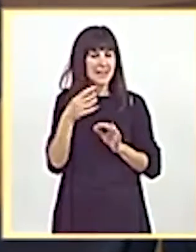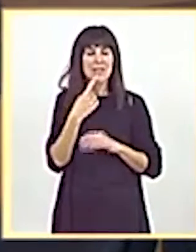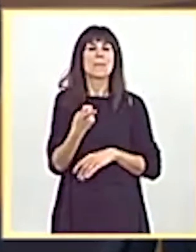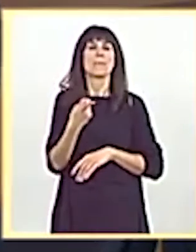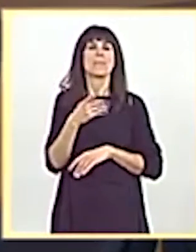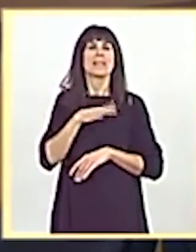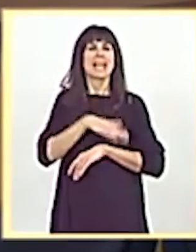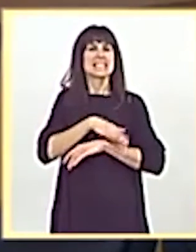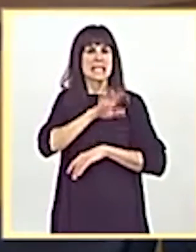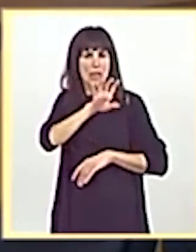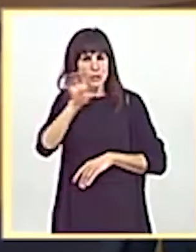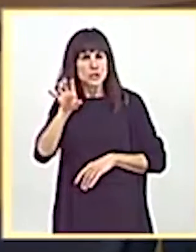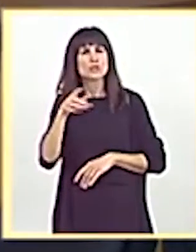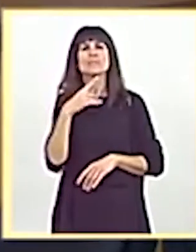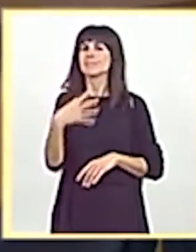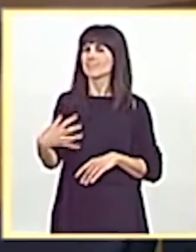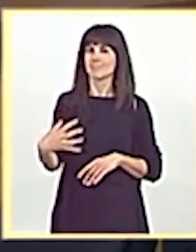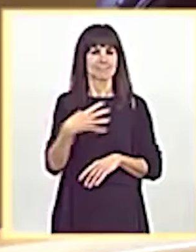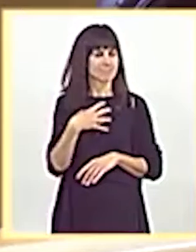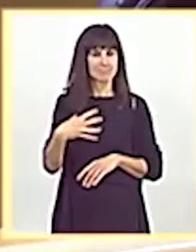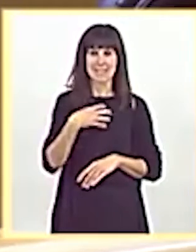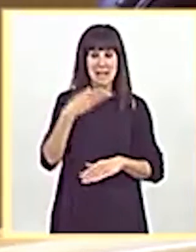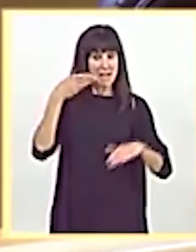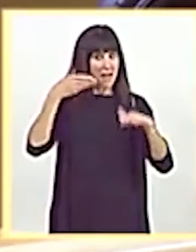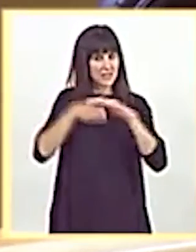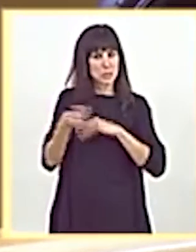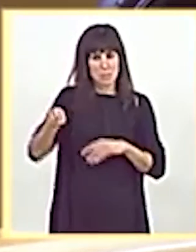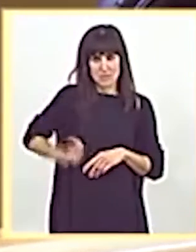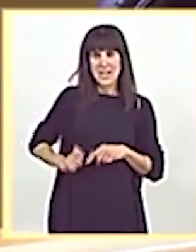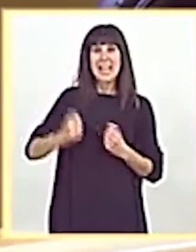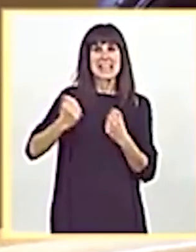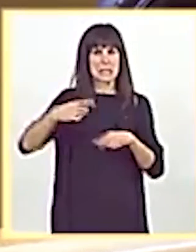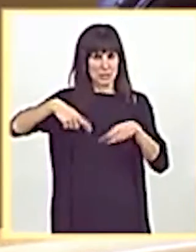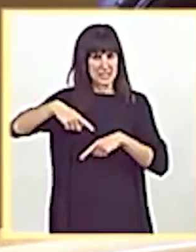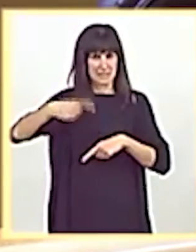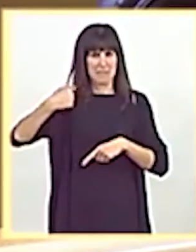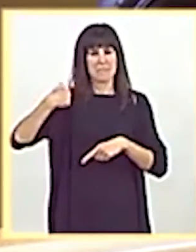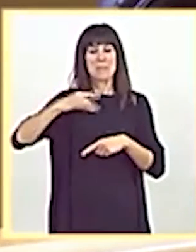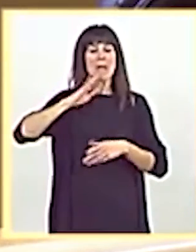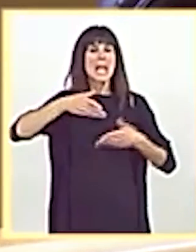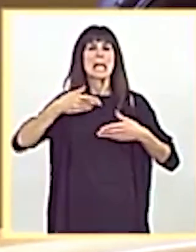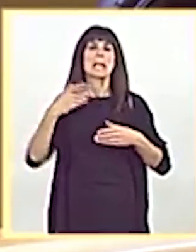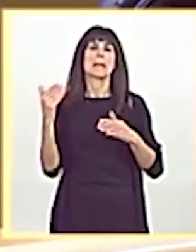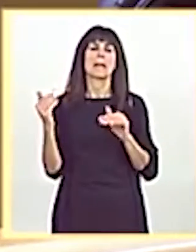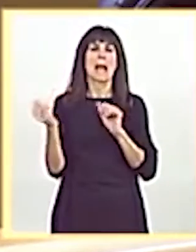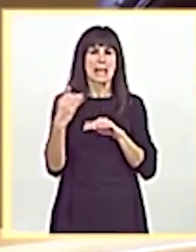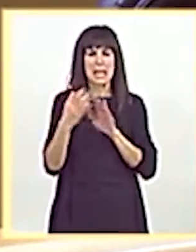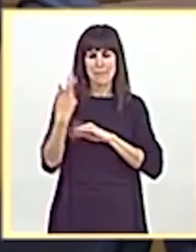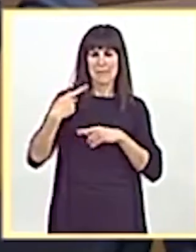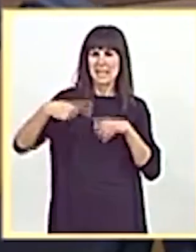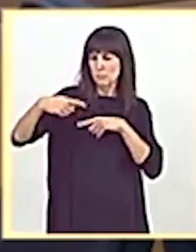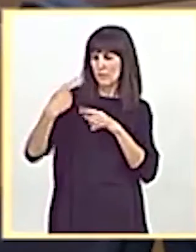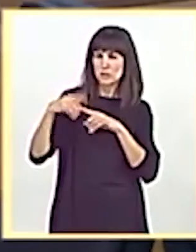Estados no pueden supeditar el acceso a la profesión de transportista de mercancía por carretera a otros requisitos